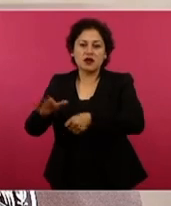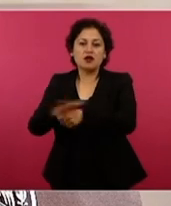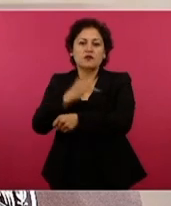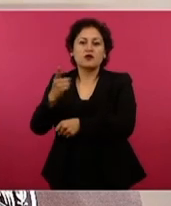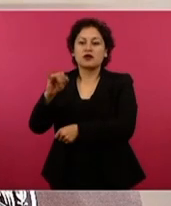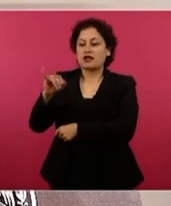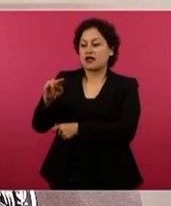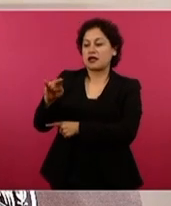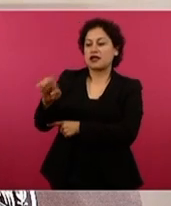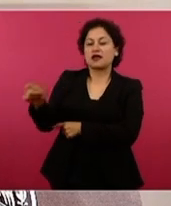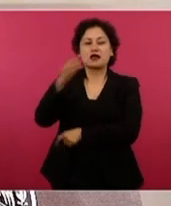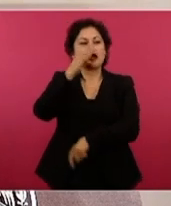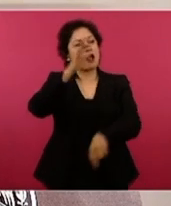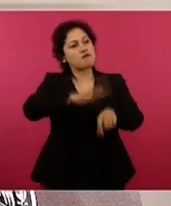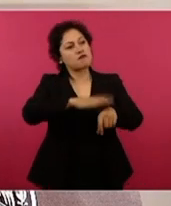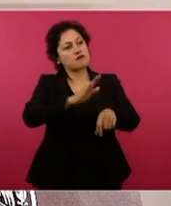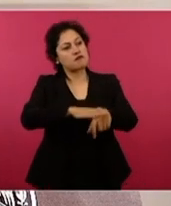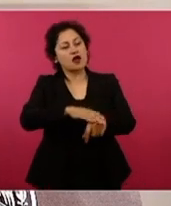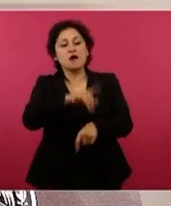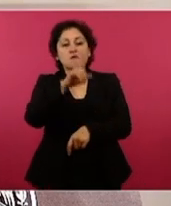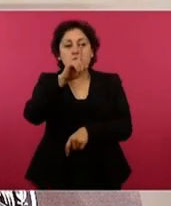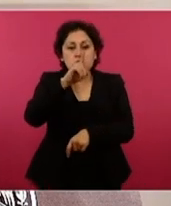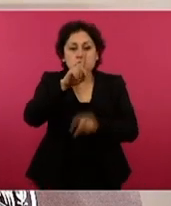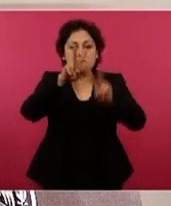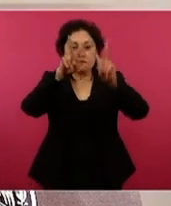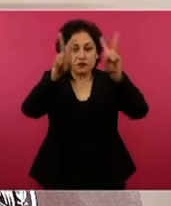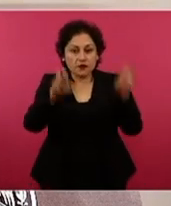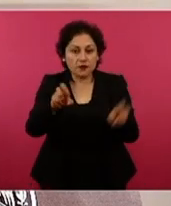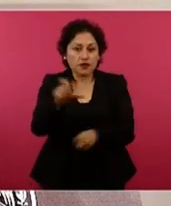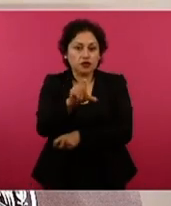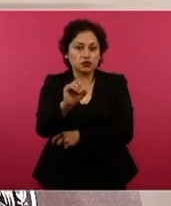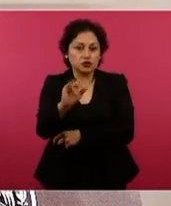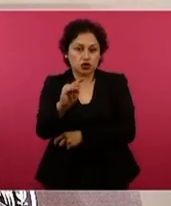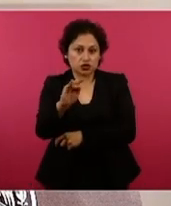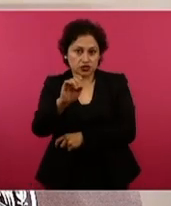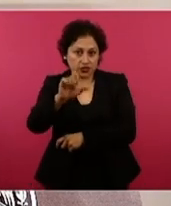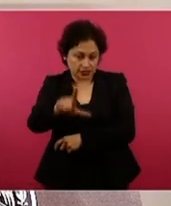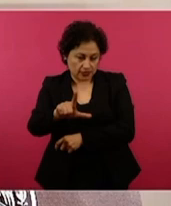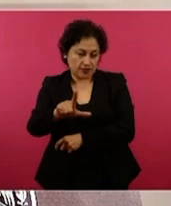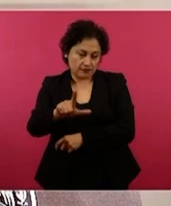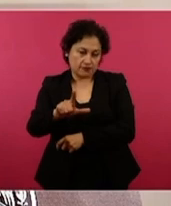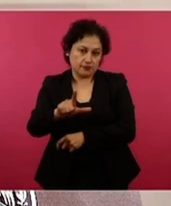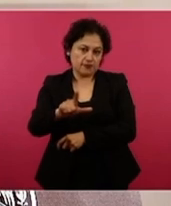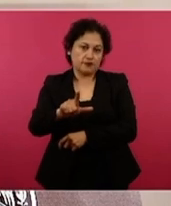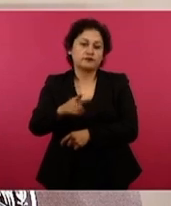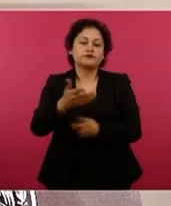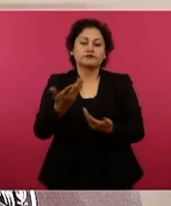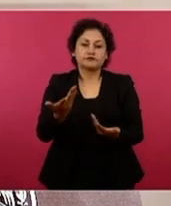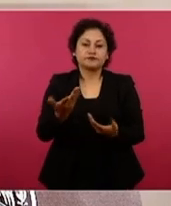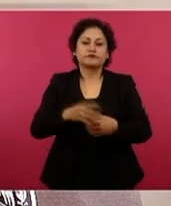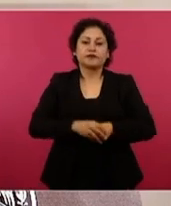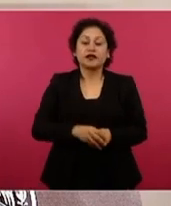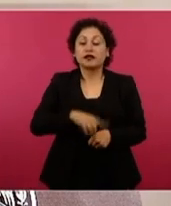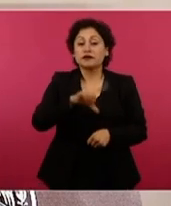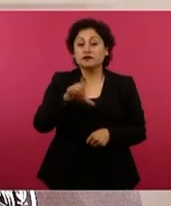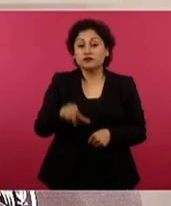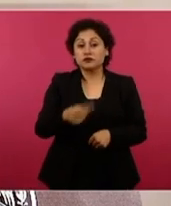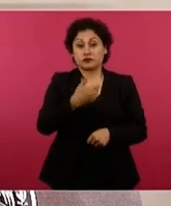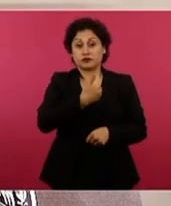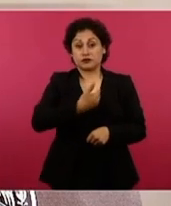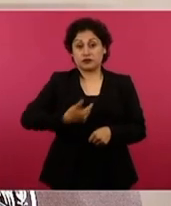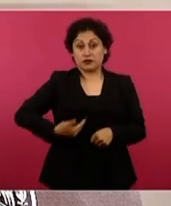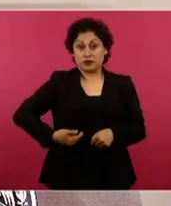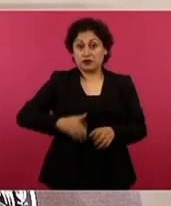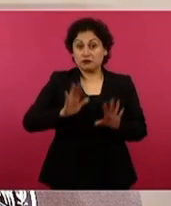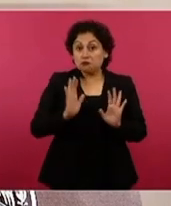no hablar de Xochitl Galvez, esta aseguró que sus palabras fueron alteradas y amenazó con desaforar